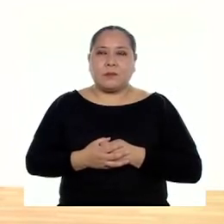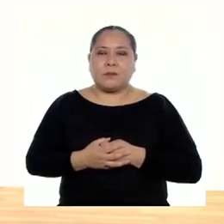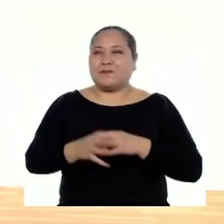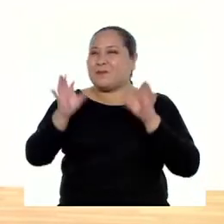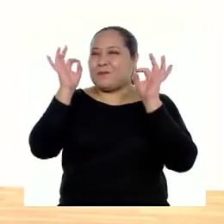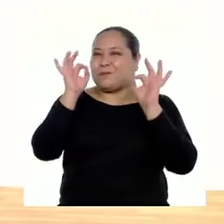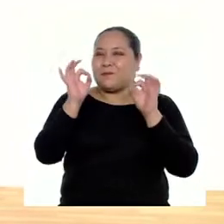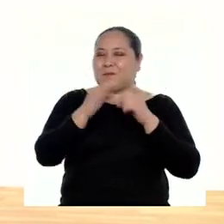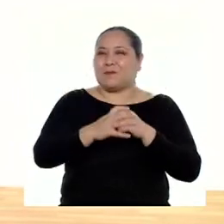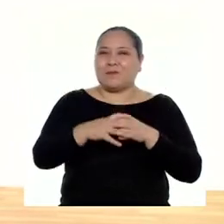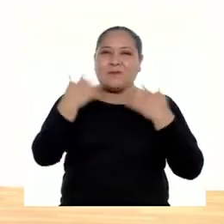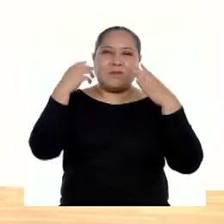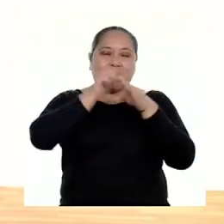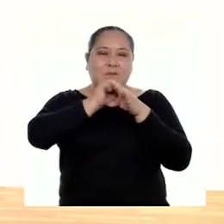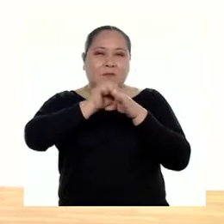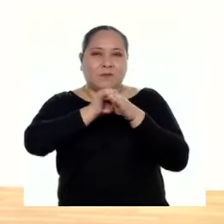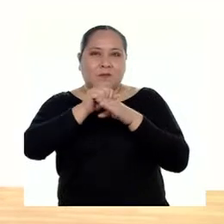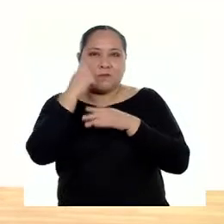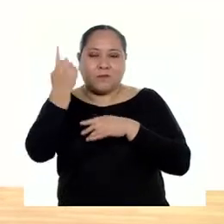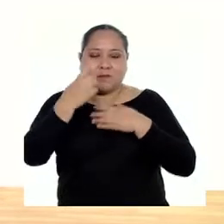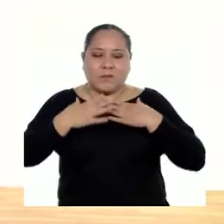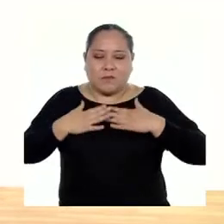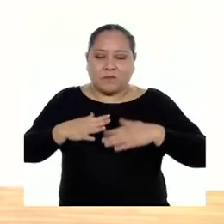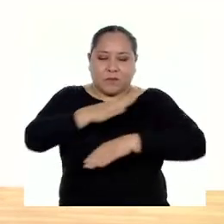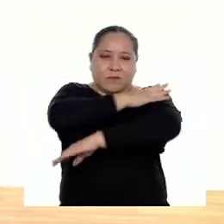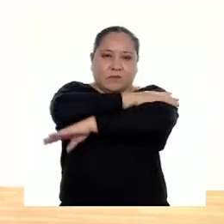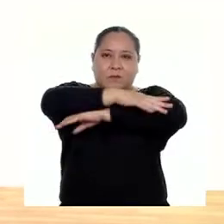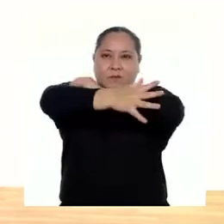Bien. Hemos hecho el ejercicio solo con los brazos.